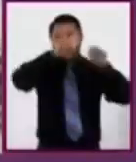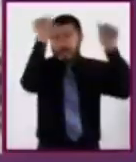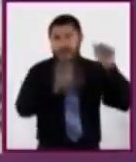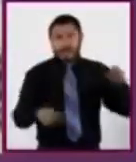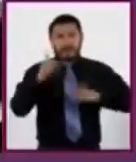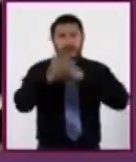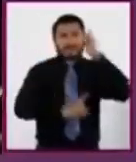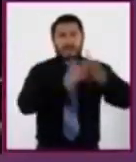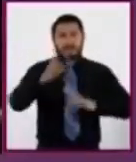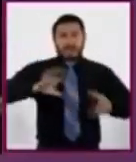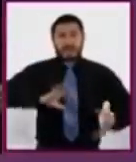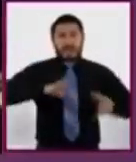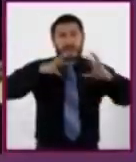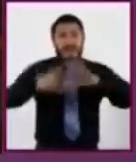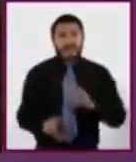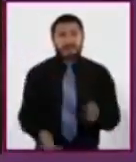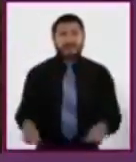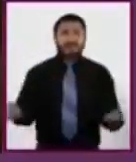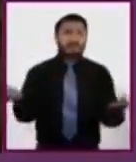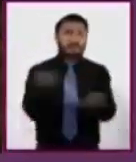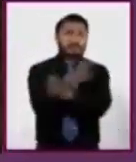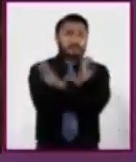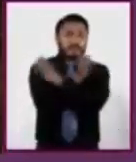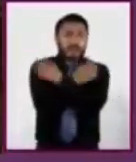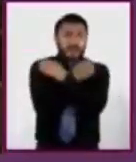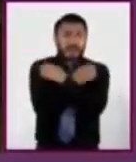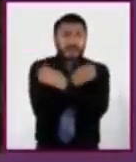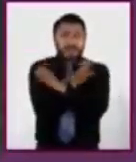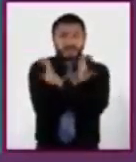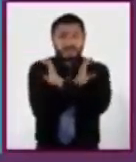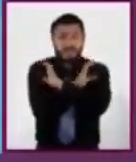medio ambiente, mérito cívico y labor social.